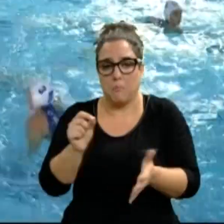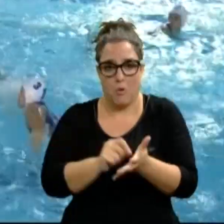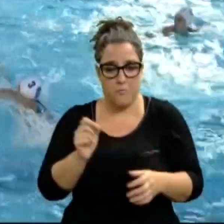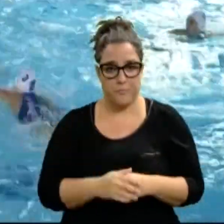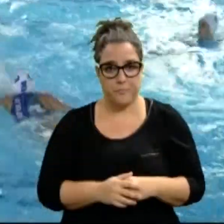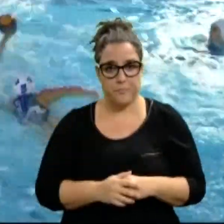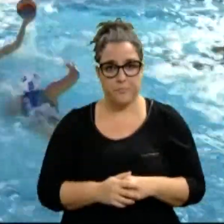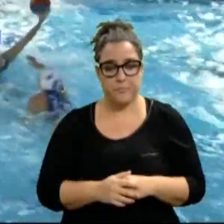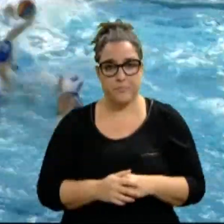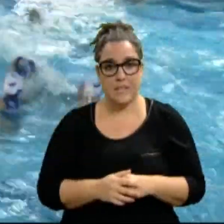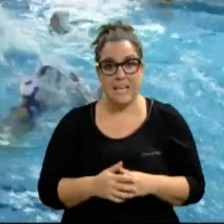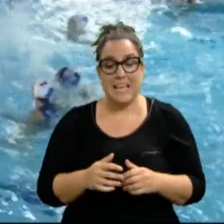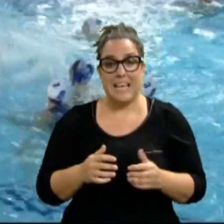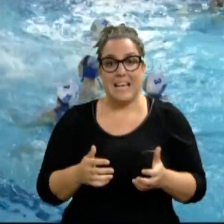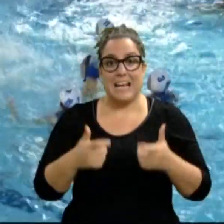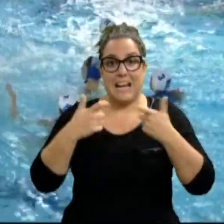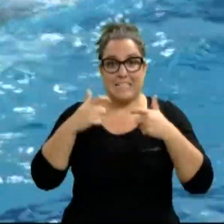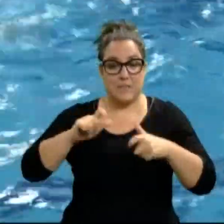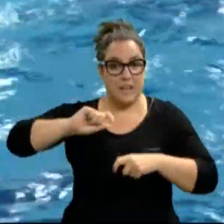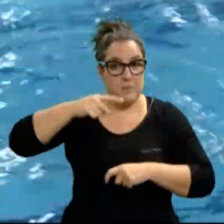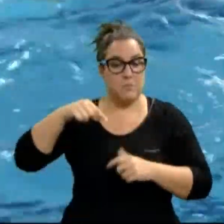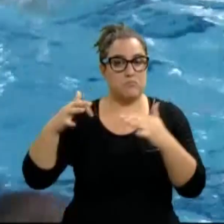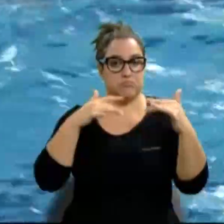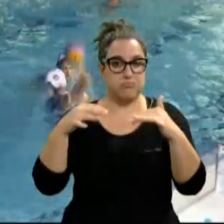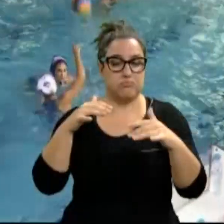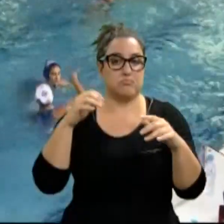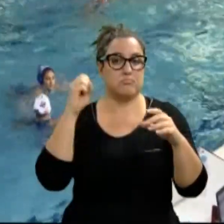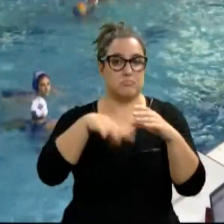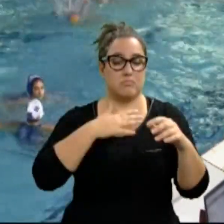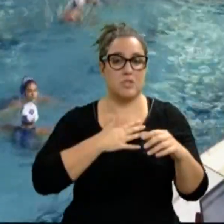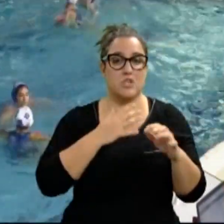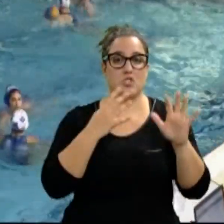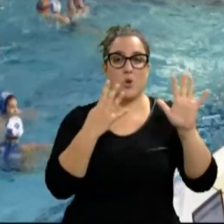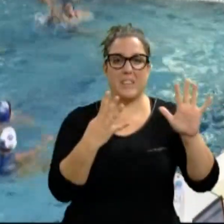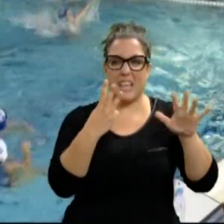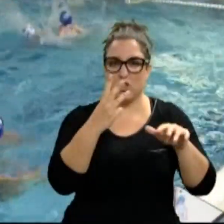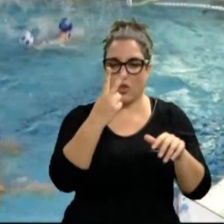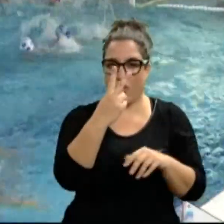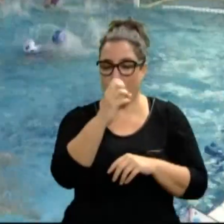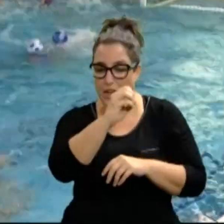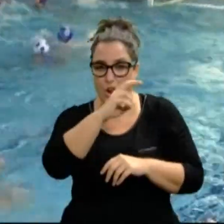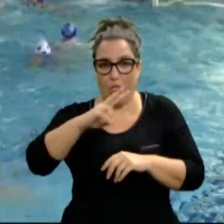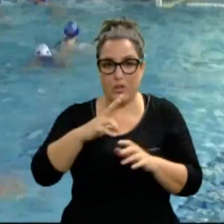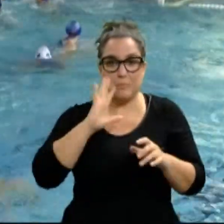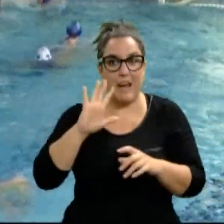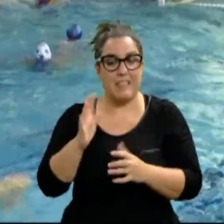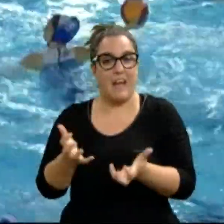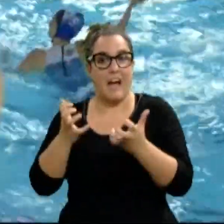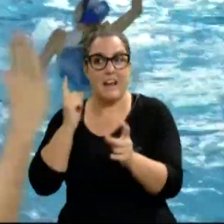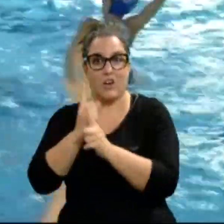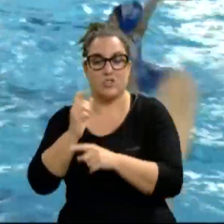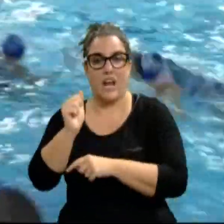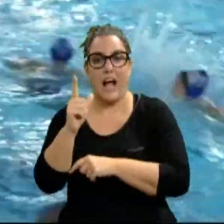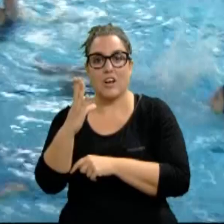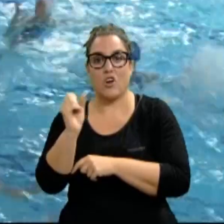dos primeros clasificados en primera división se enfrentaron en la UMNA. Waterpolo 98-02 tenía la oportunidad de dar caza a la líder Alcorcón, pues dos puntos